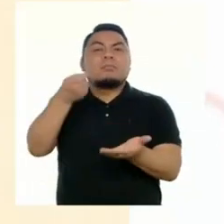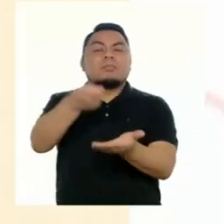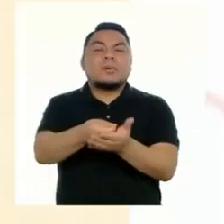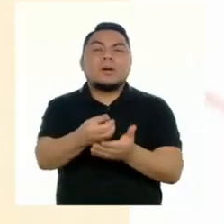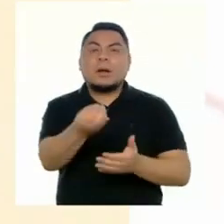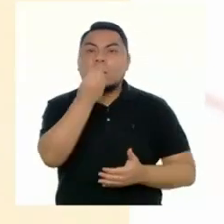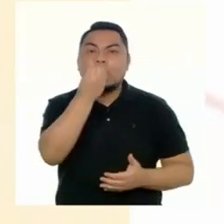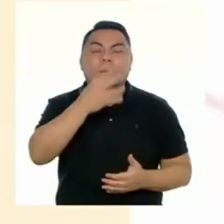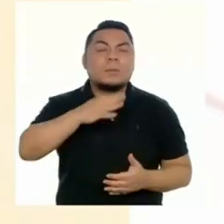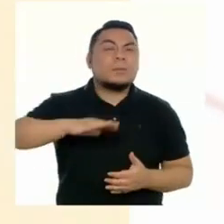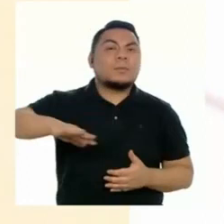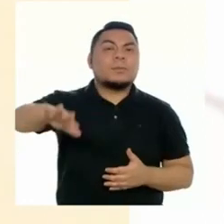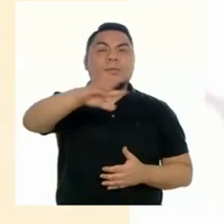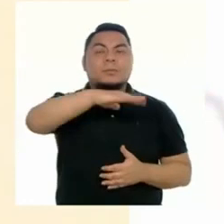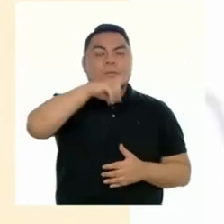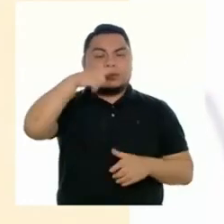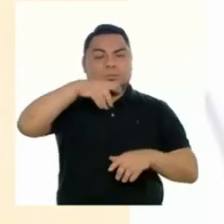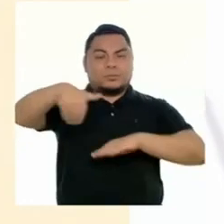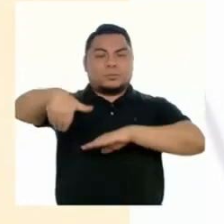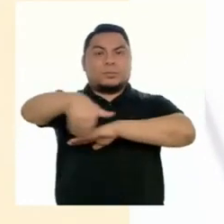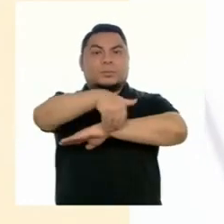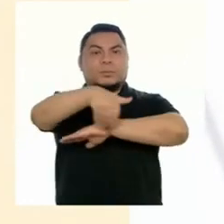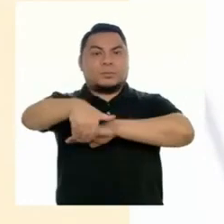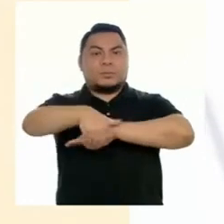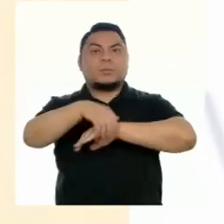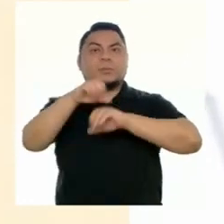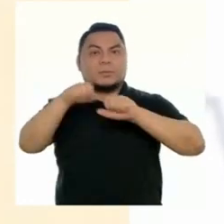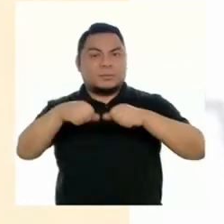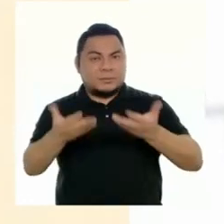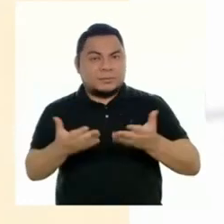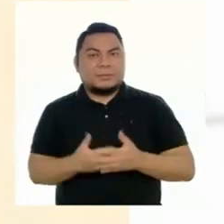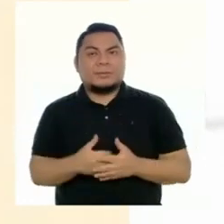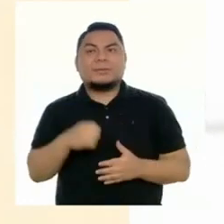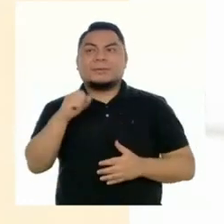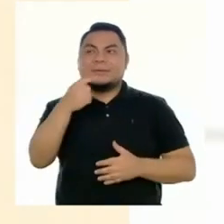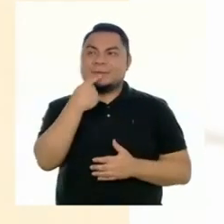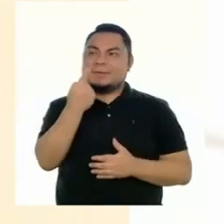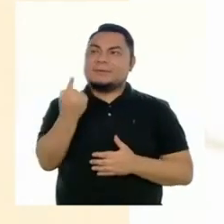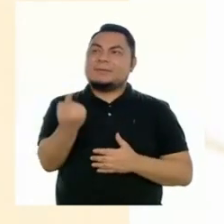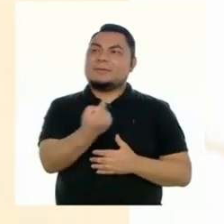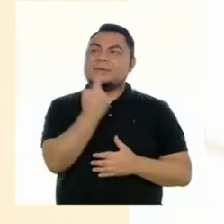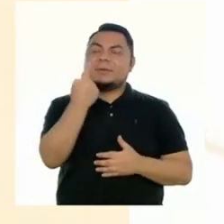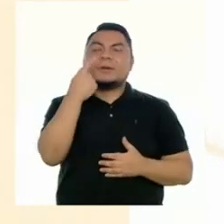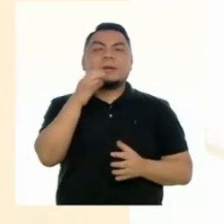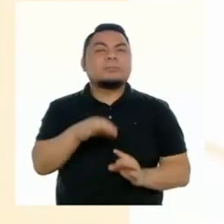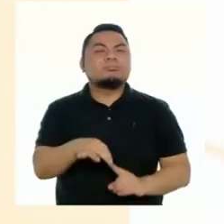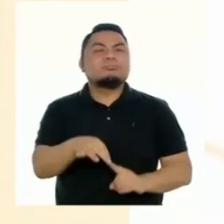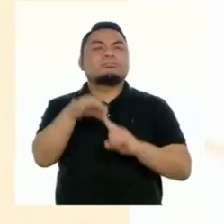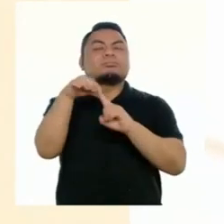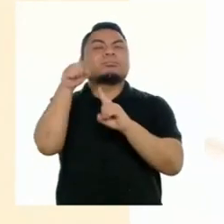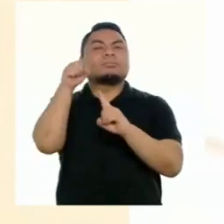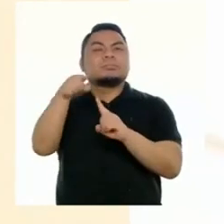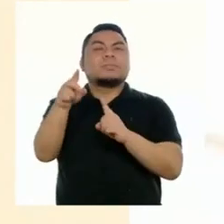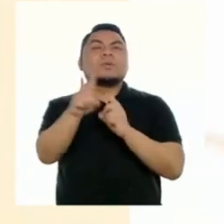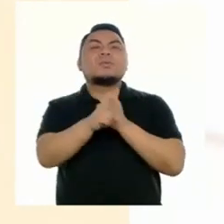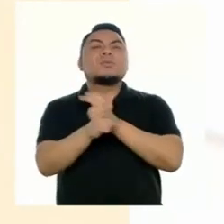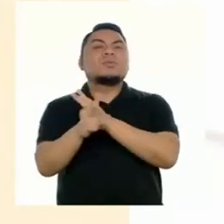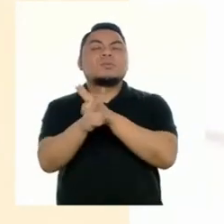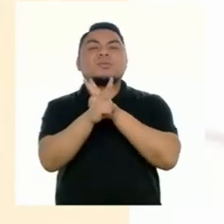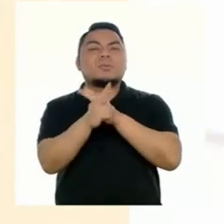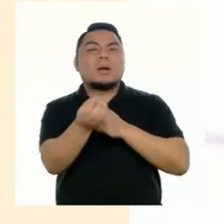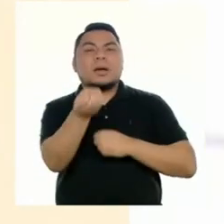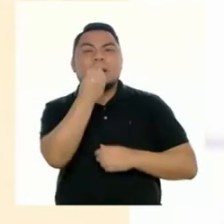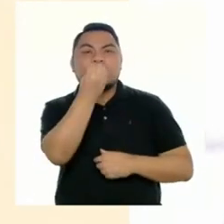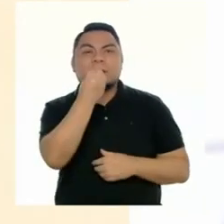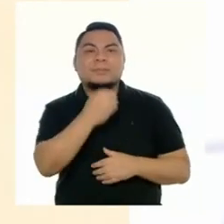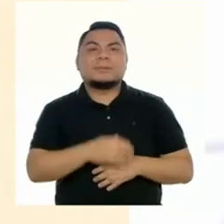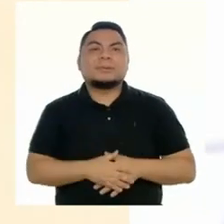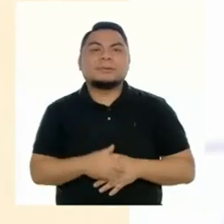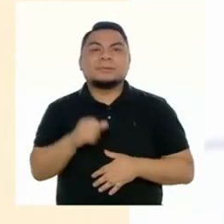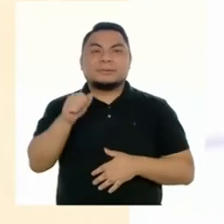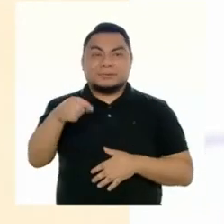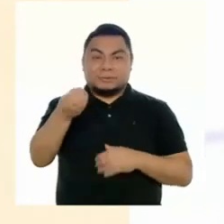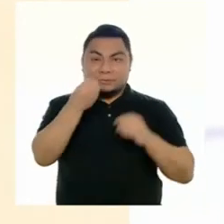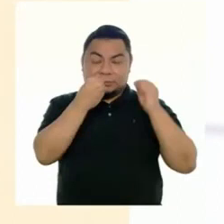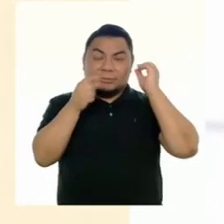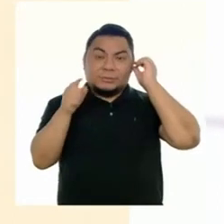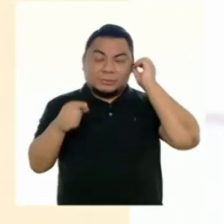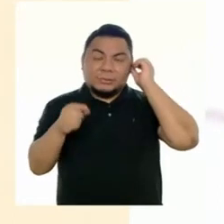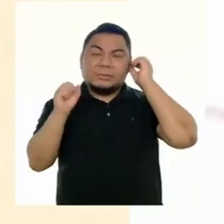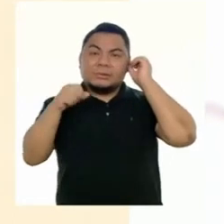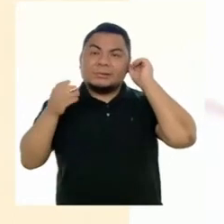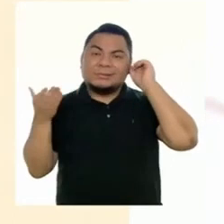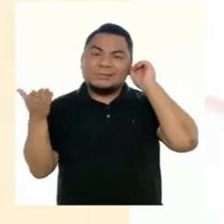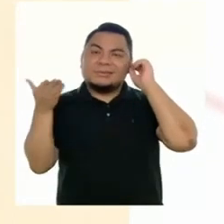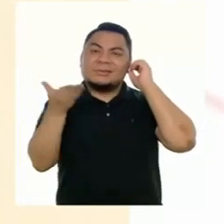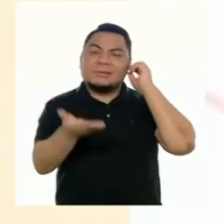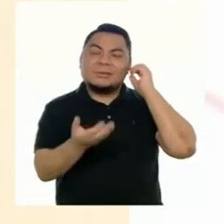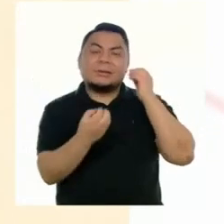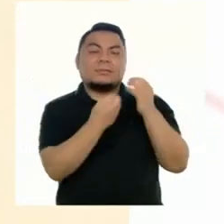alimentos para las poblaciones rurales y urbanas. Es una de las fuentes primordiales de la seguridad alimenticia. Nuestros alimentos